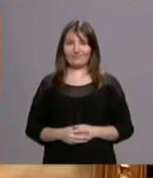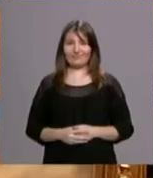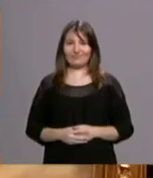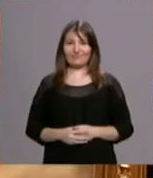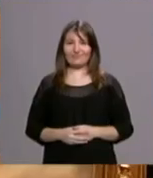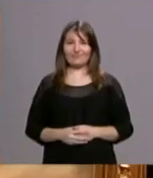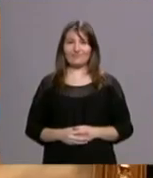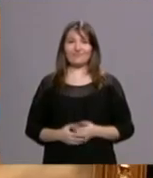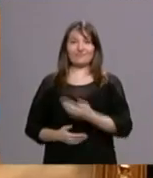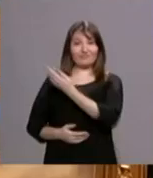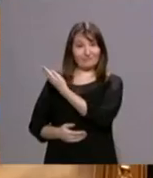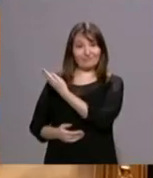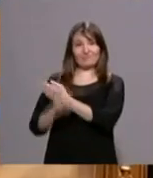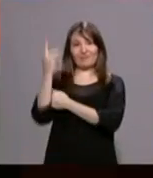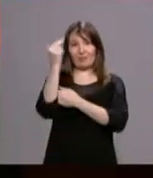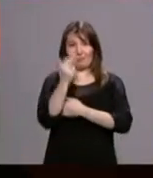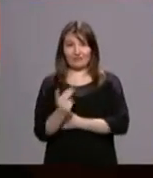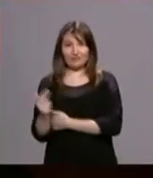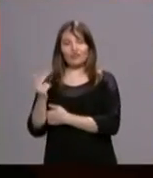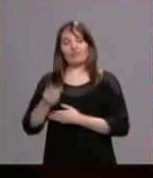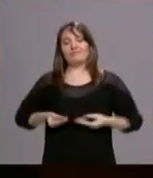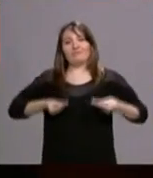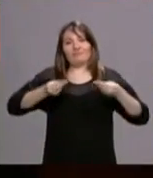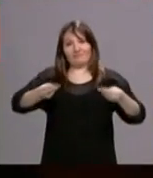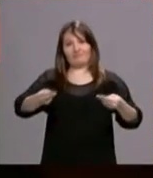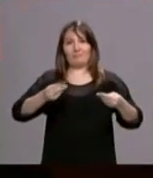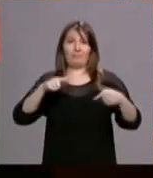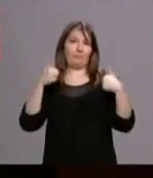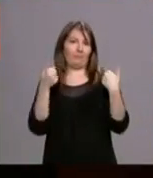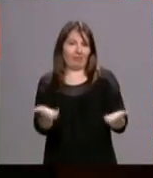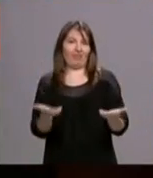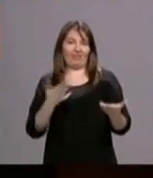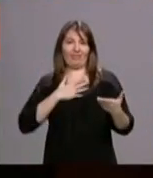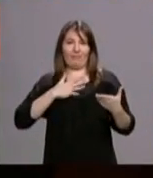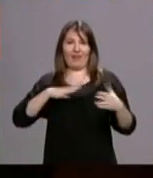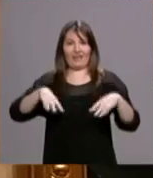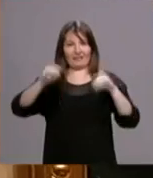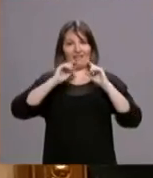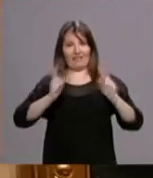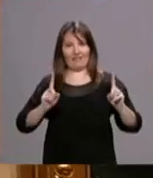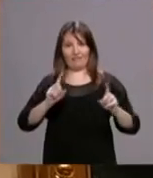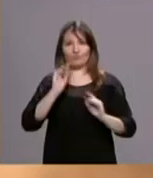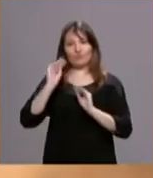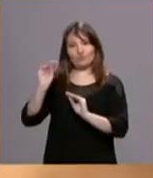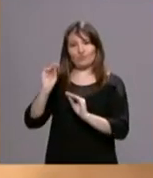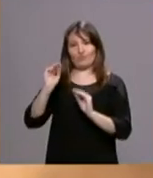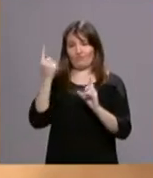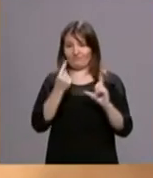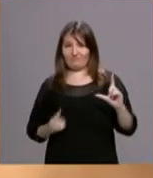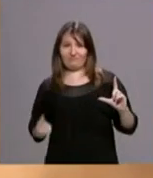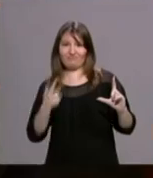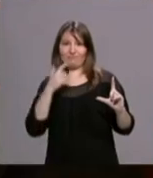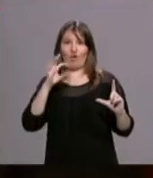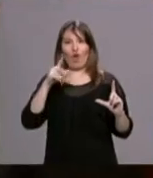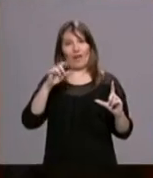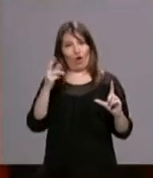El pintor Ricardo Sánchez Pardo ha entregado a la diócesis de Madrid una de sus últimas obras, un óleo de Santa María la Real de la